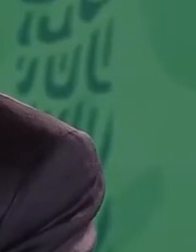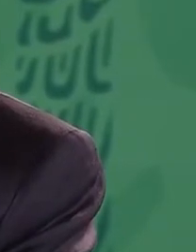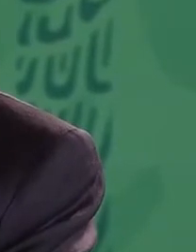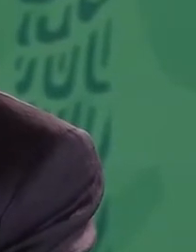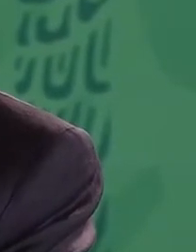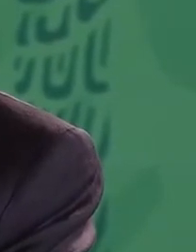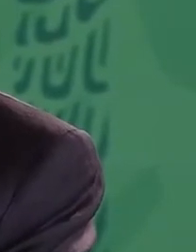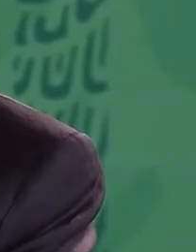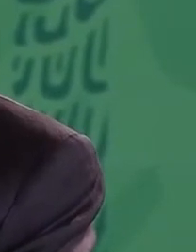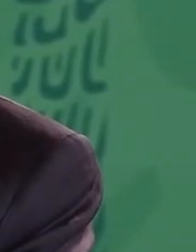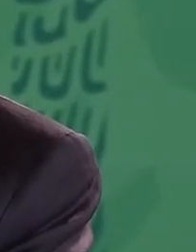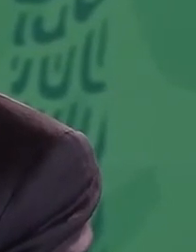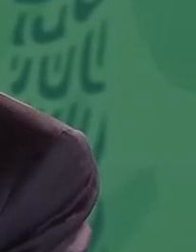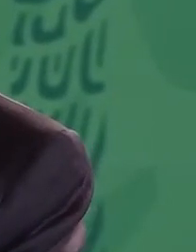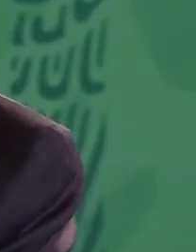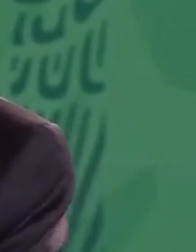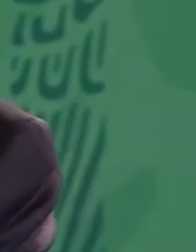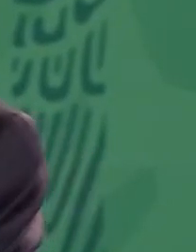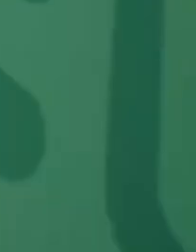no hay